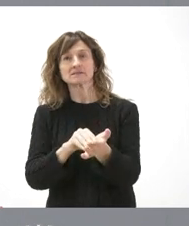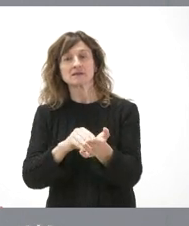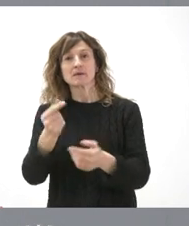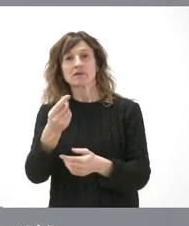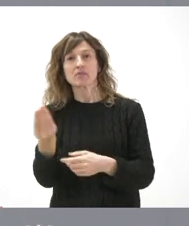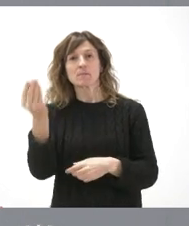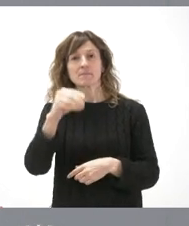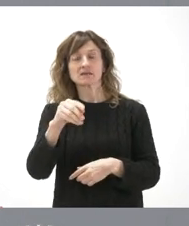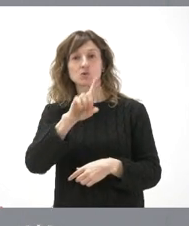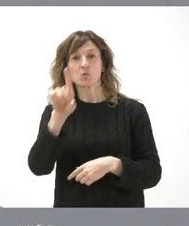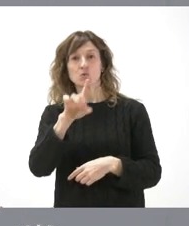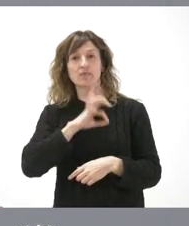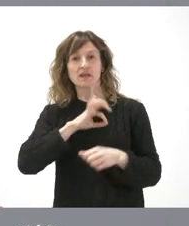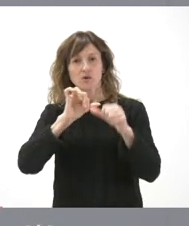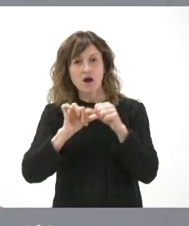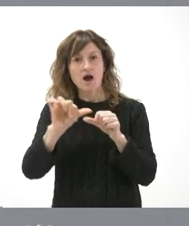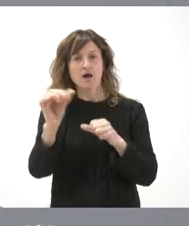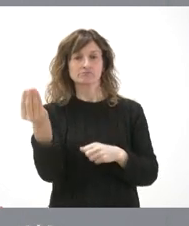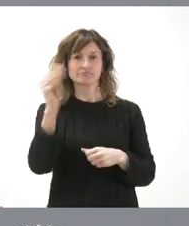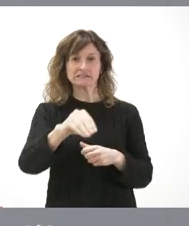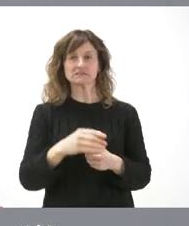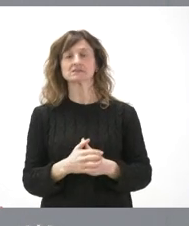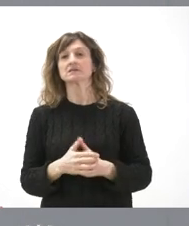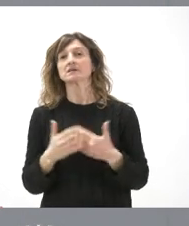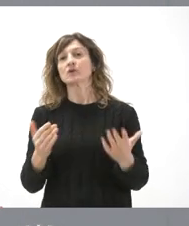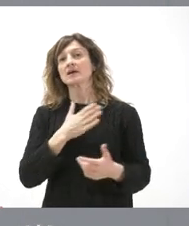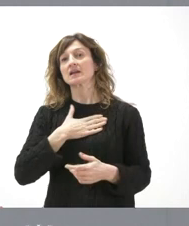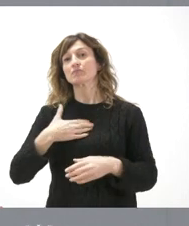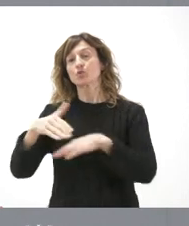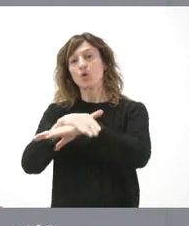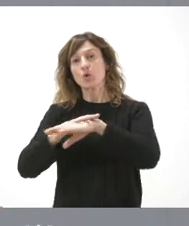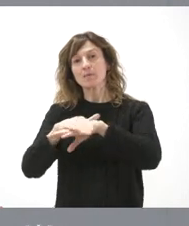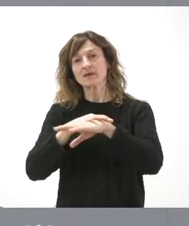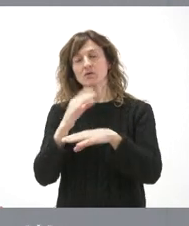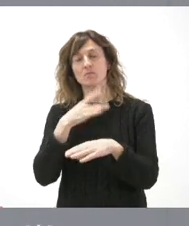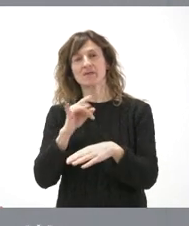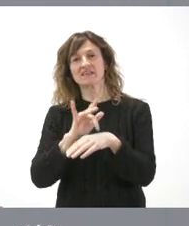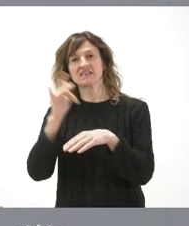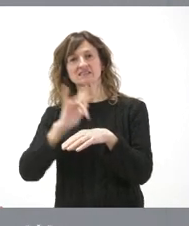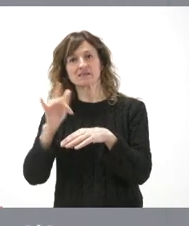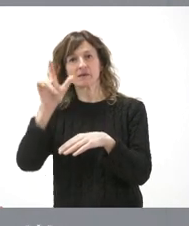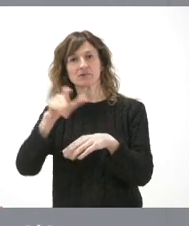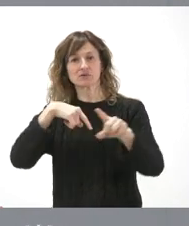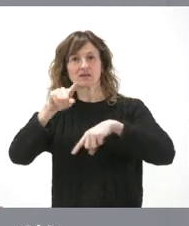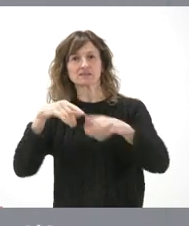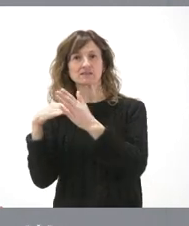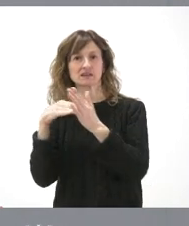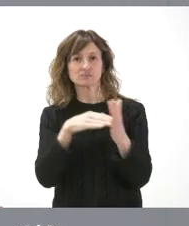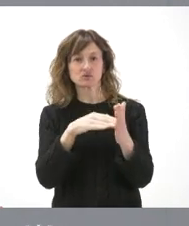costes a partir del 1 de enero y creemos que el Gobierno podría haber sido más sensible con los transportistas de lo que lo ha sido.